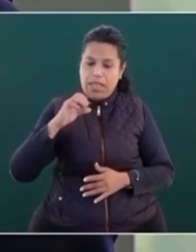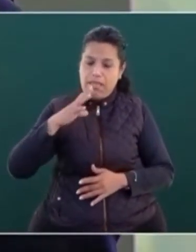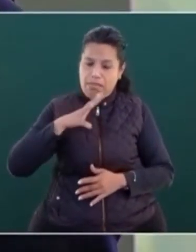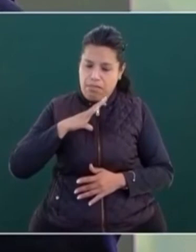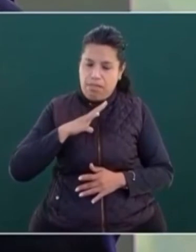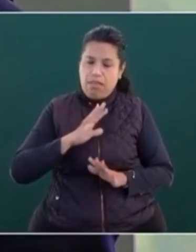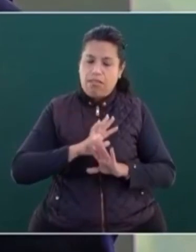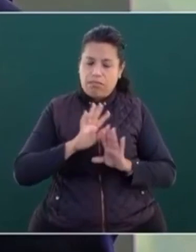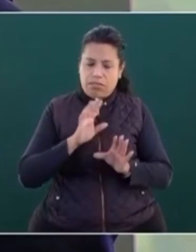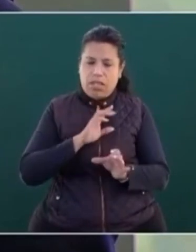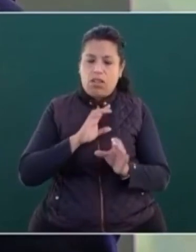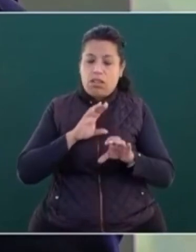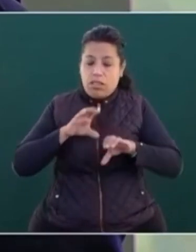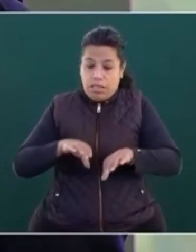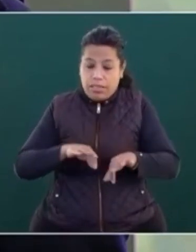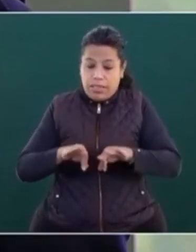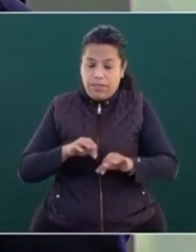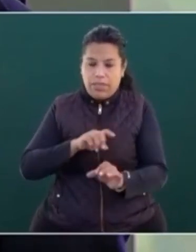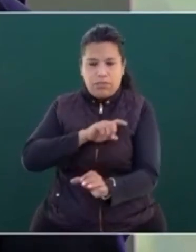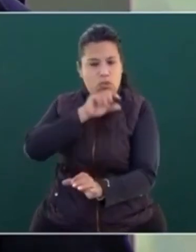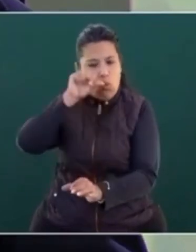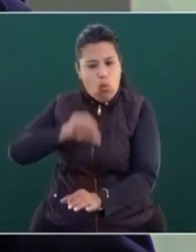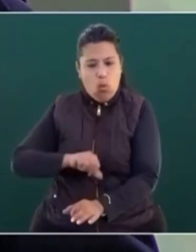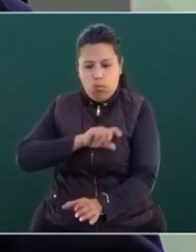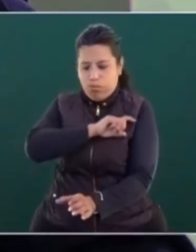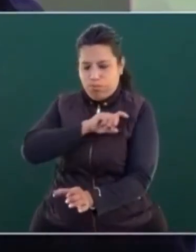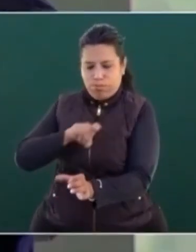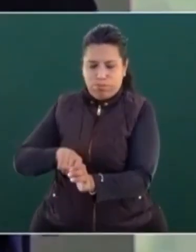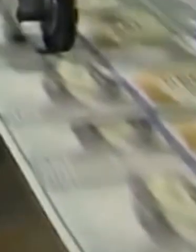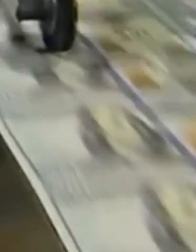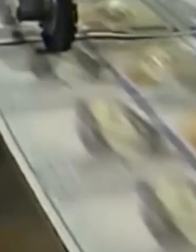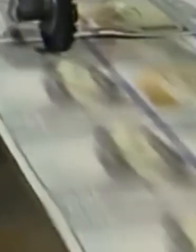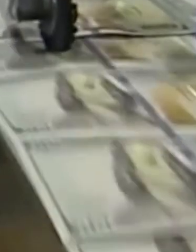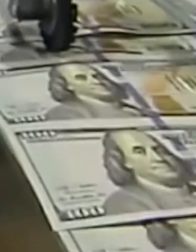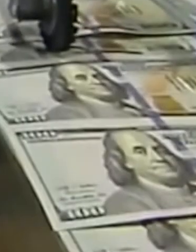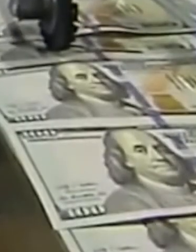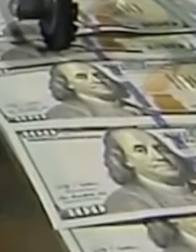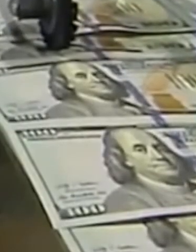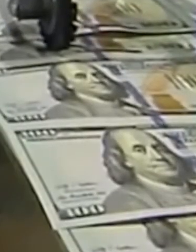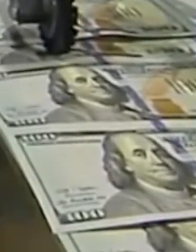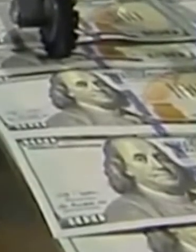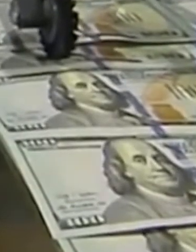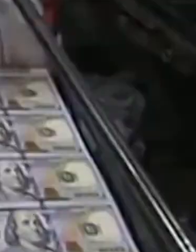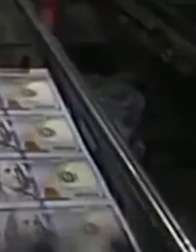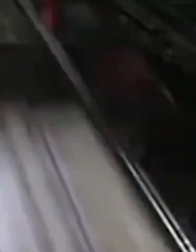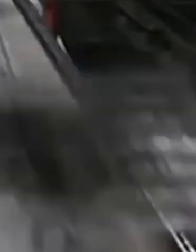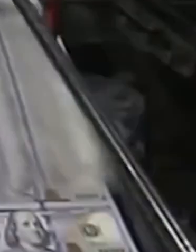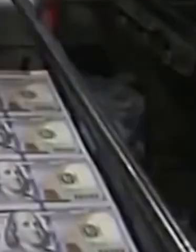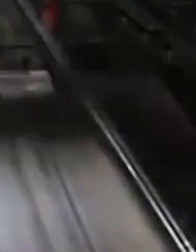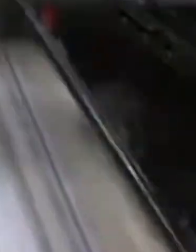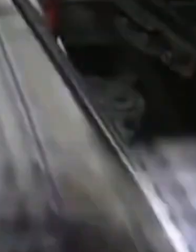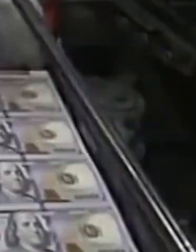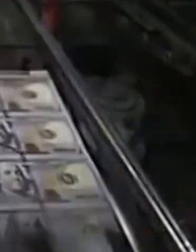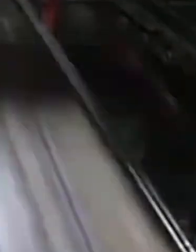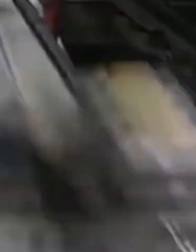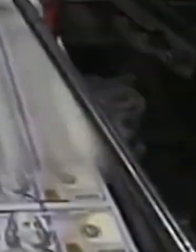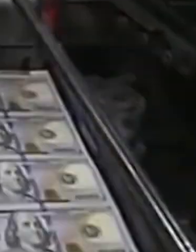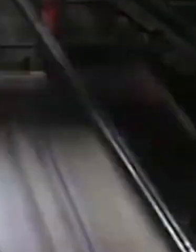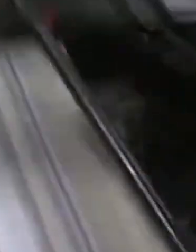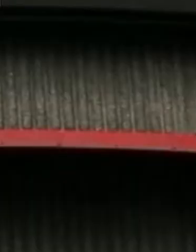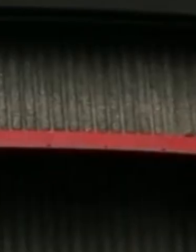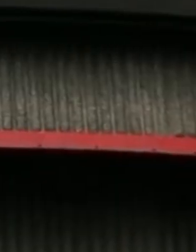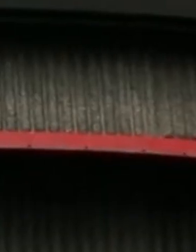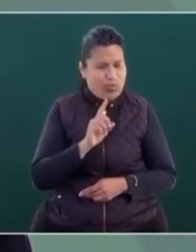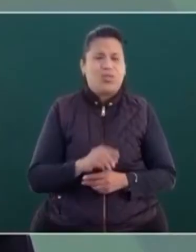las cifras presentadas por el presidente durante su conferencia de prensa matutina, señaló que en el onceavo mes del 2021 se agregaron